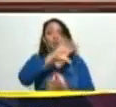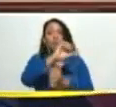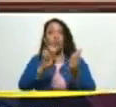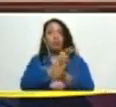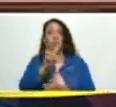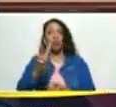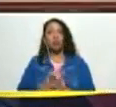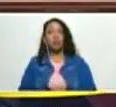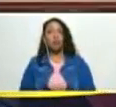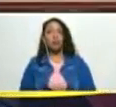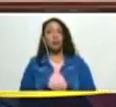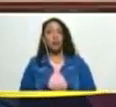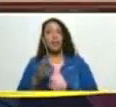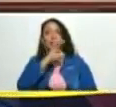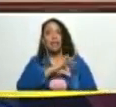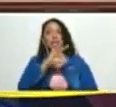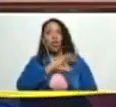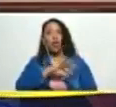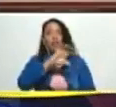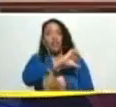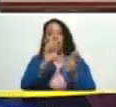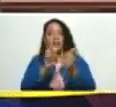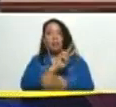señores vicepresidentes